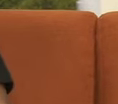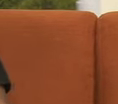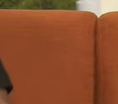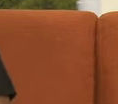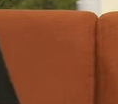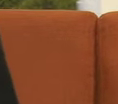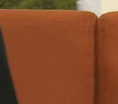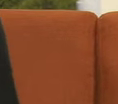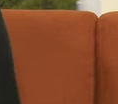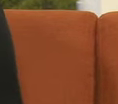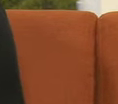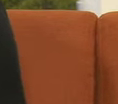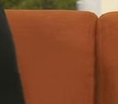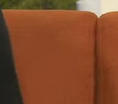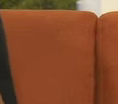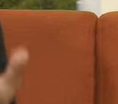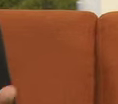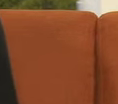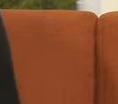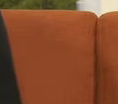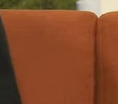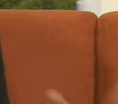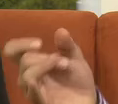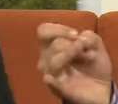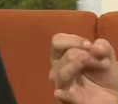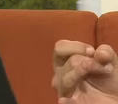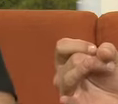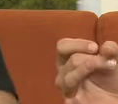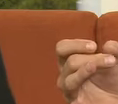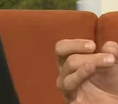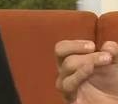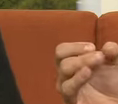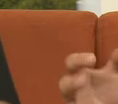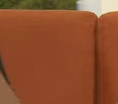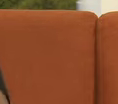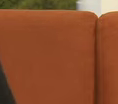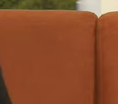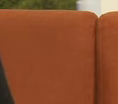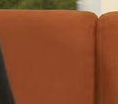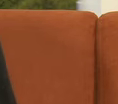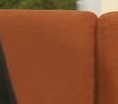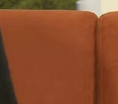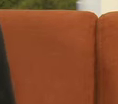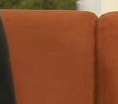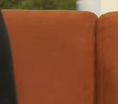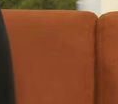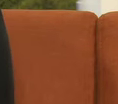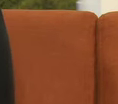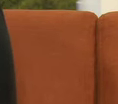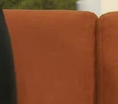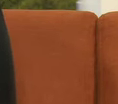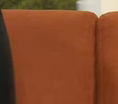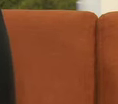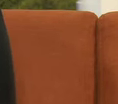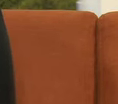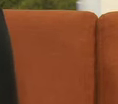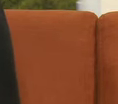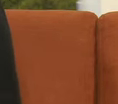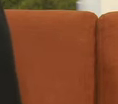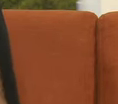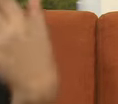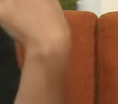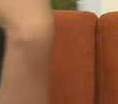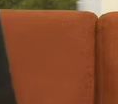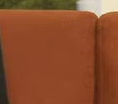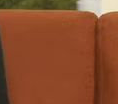más porque son los X-Men y porque llevan varias películas, primero es X-Men 2, la séptima en línea, considerando también los spin-offs de Wolverine,